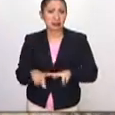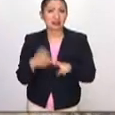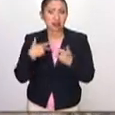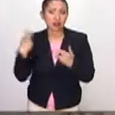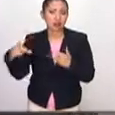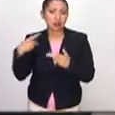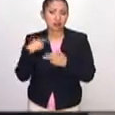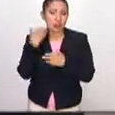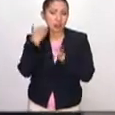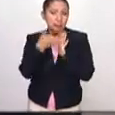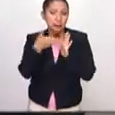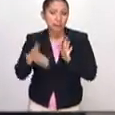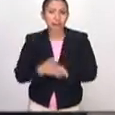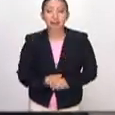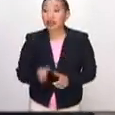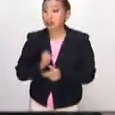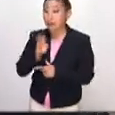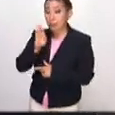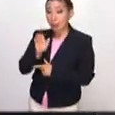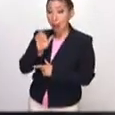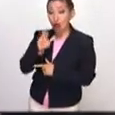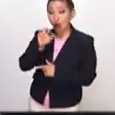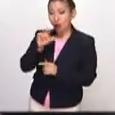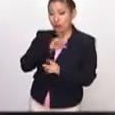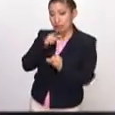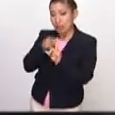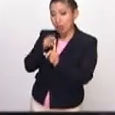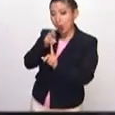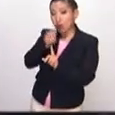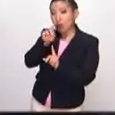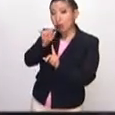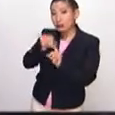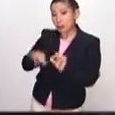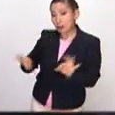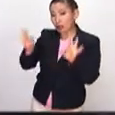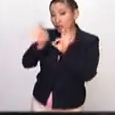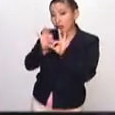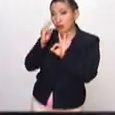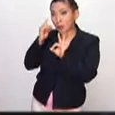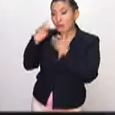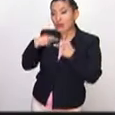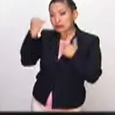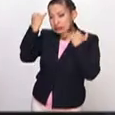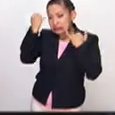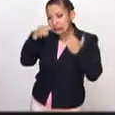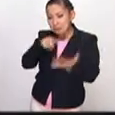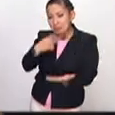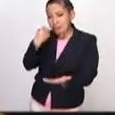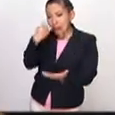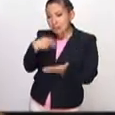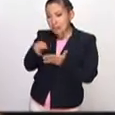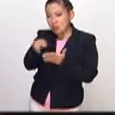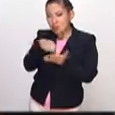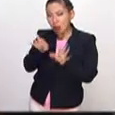Digamos que entonces al barroco, y particularmente a Rubens, le importa mucho el espectador. Indudablemente. ¿Quiere provocarle algo? Claro.